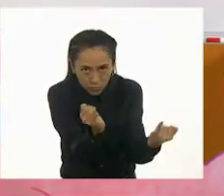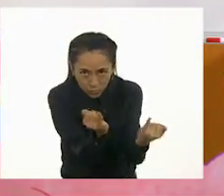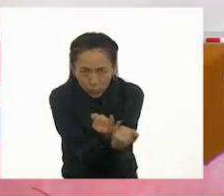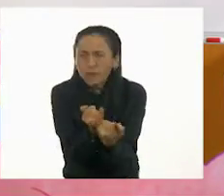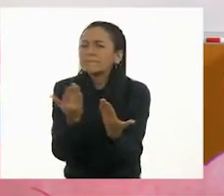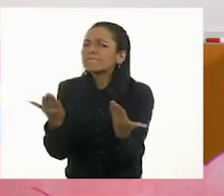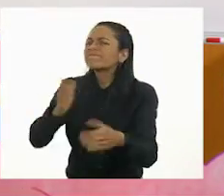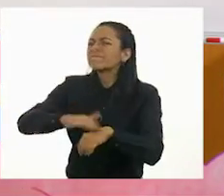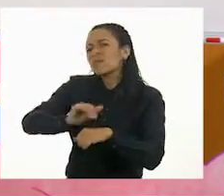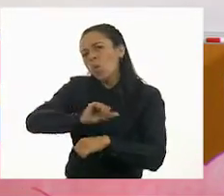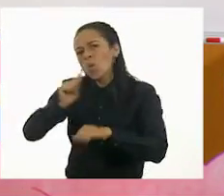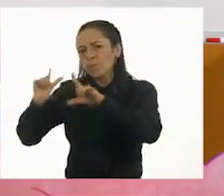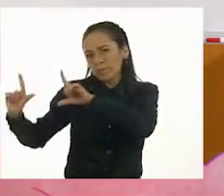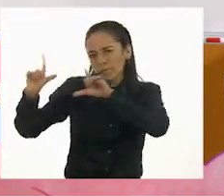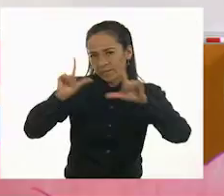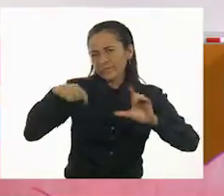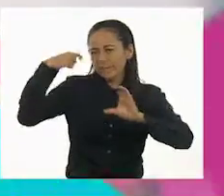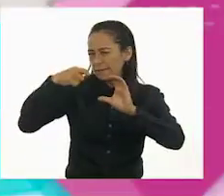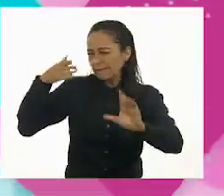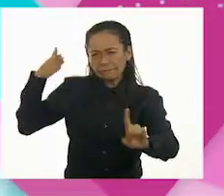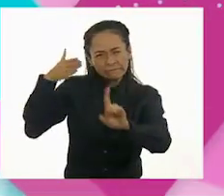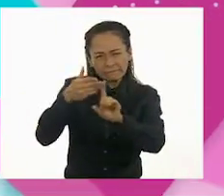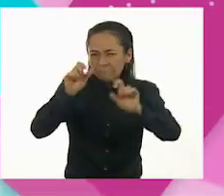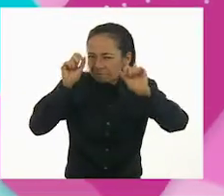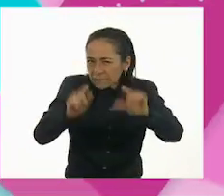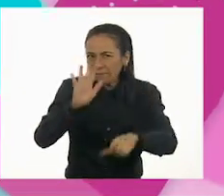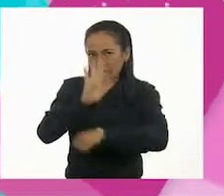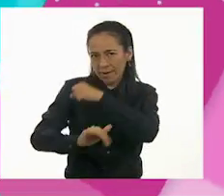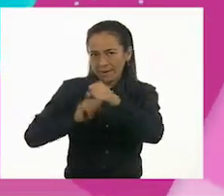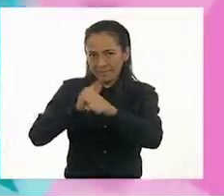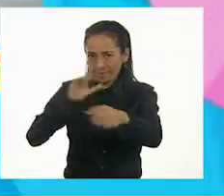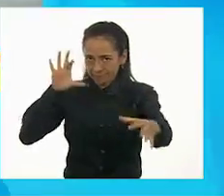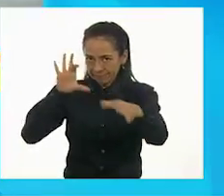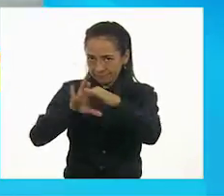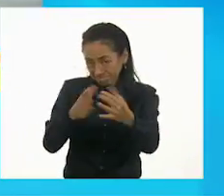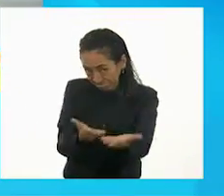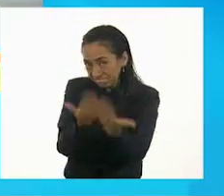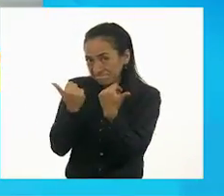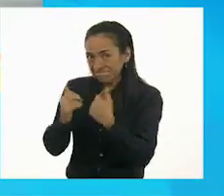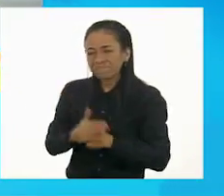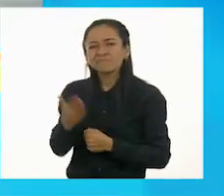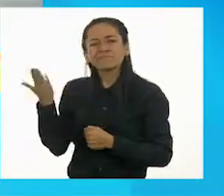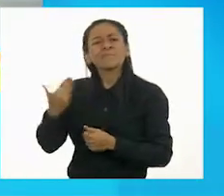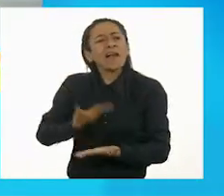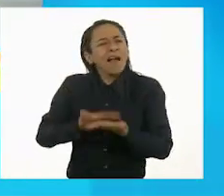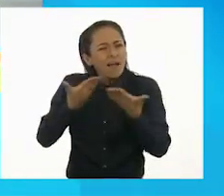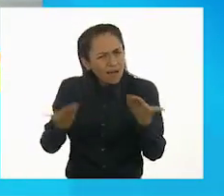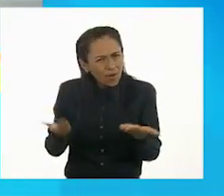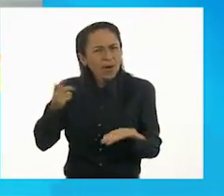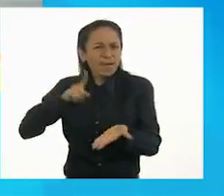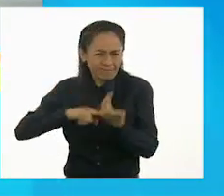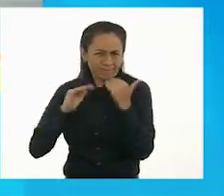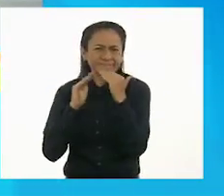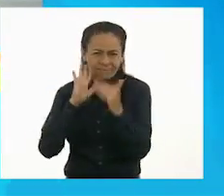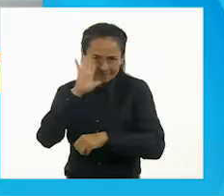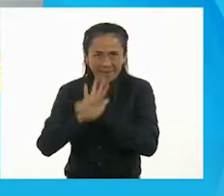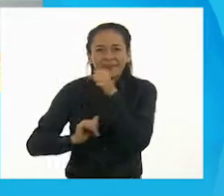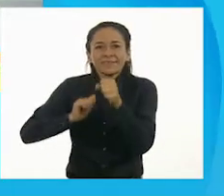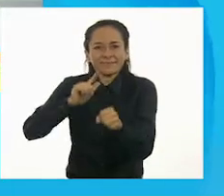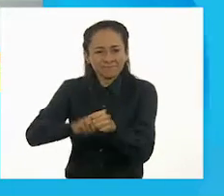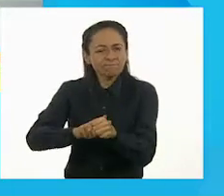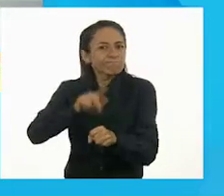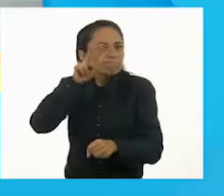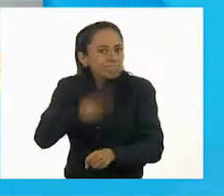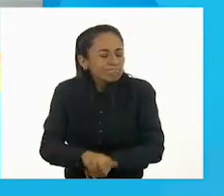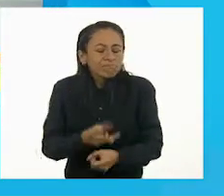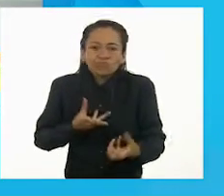acompañaran a ver otro video, Ale. ¿Qué les parece si nos acompaña? Hoy en día las mascotas se han convertido en una parte integral en